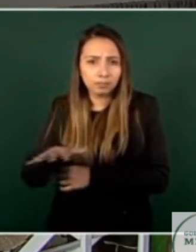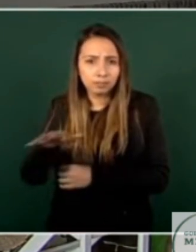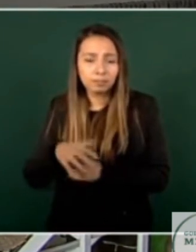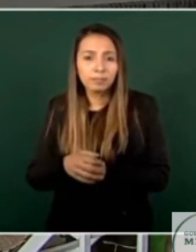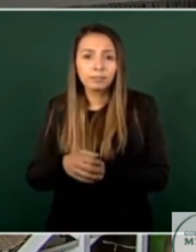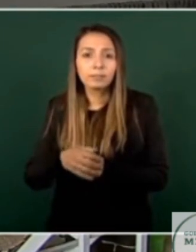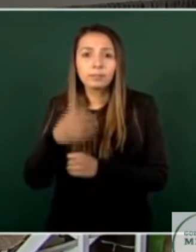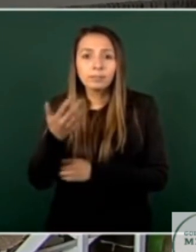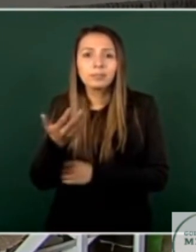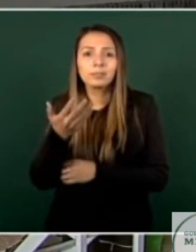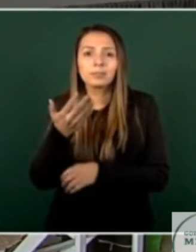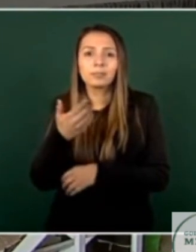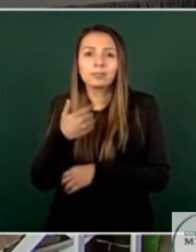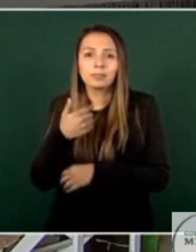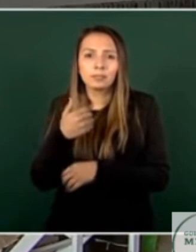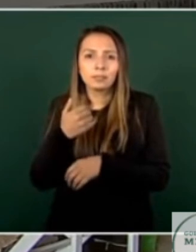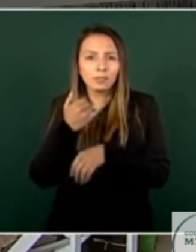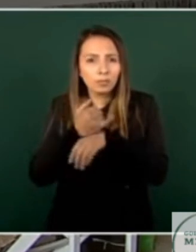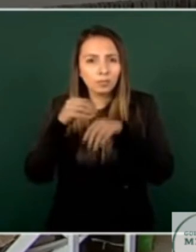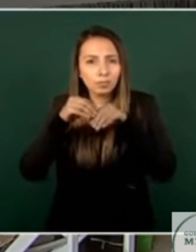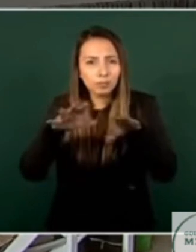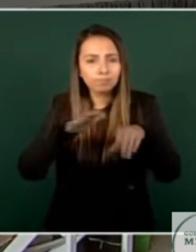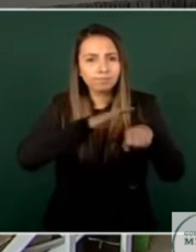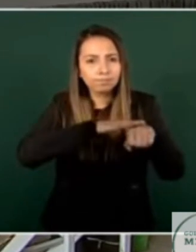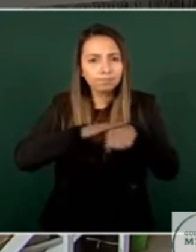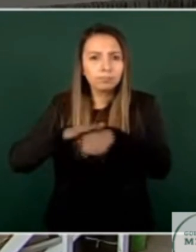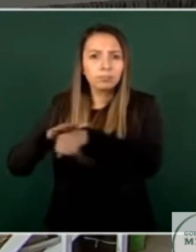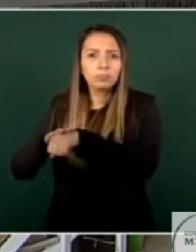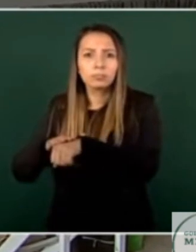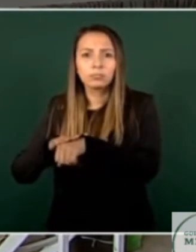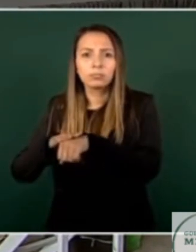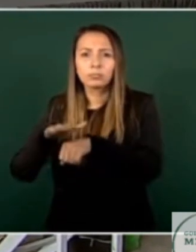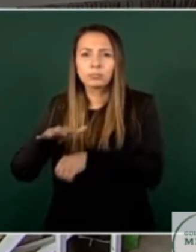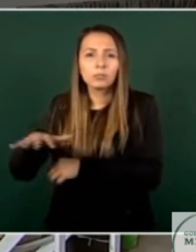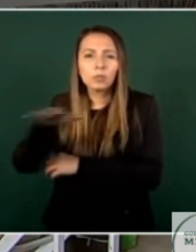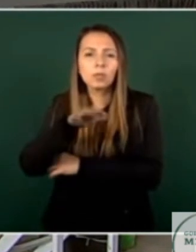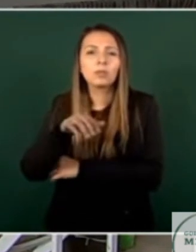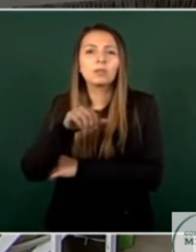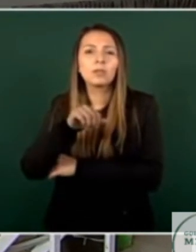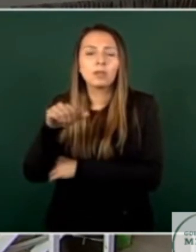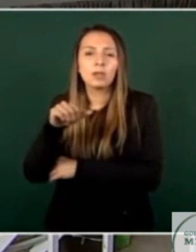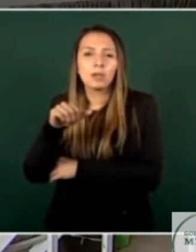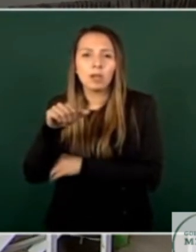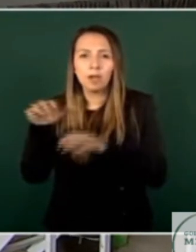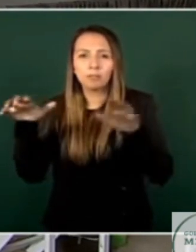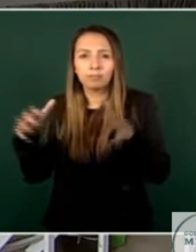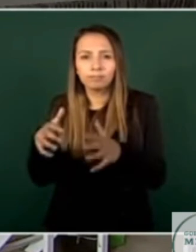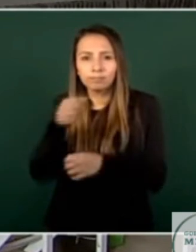informar a los integrantes del gremio